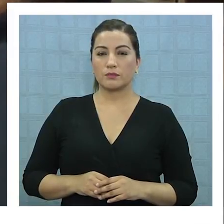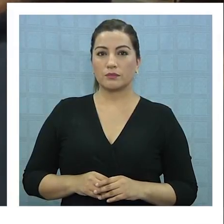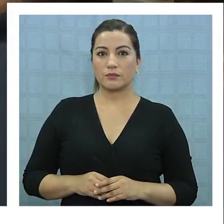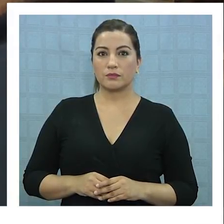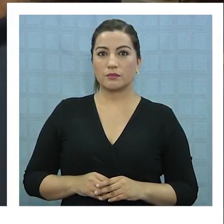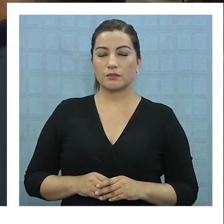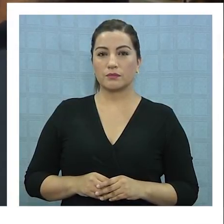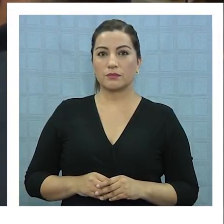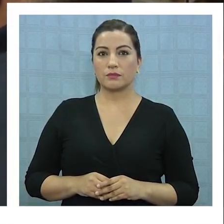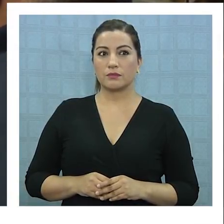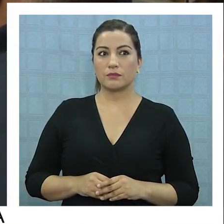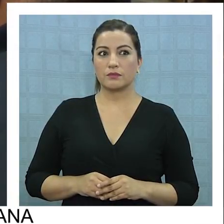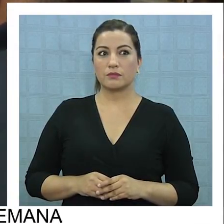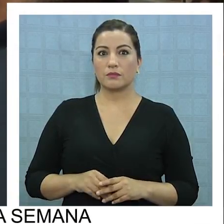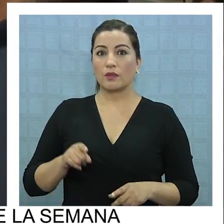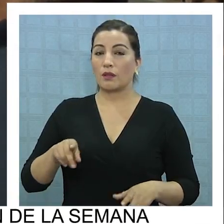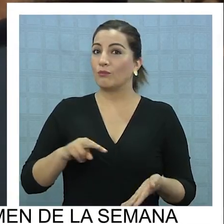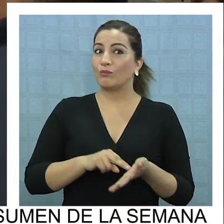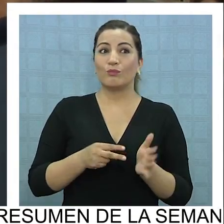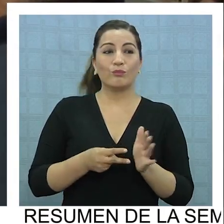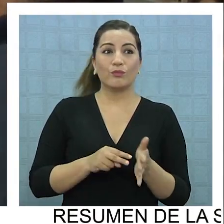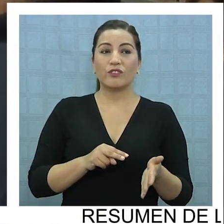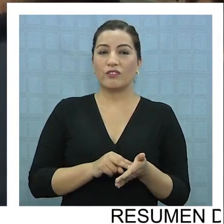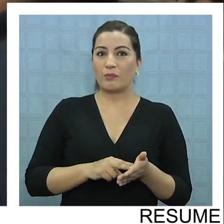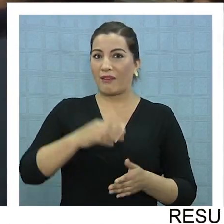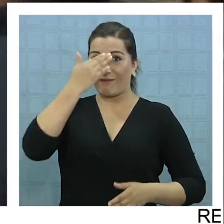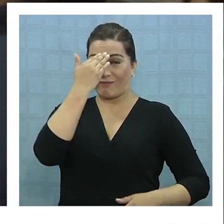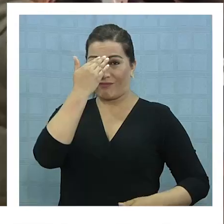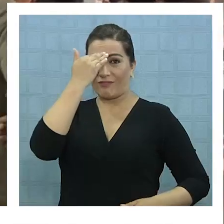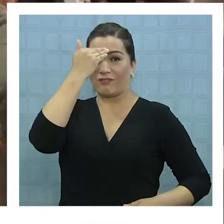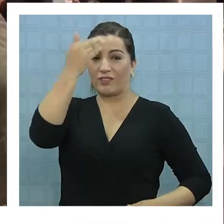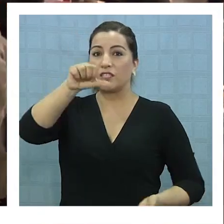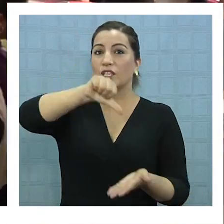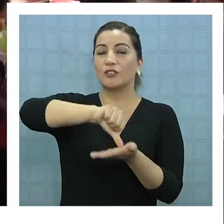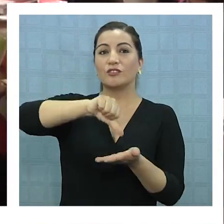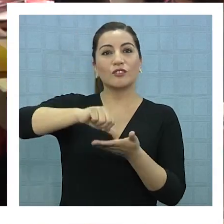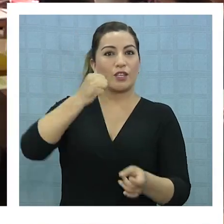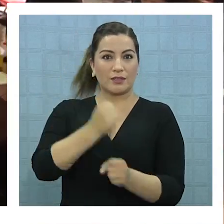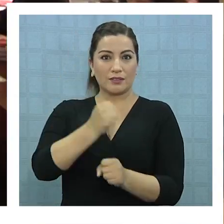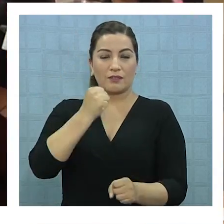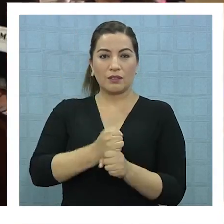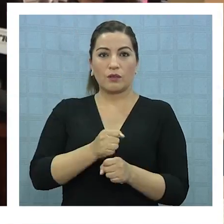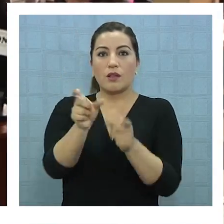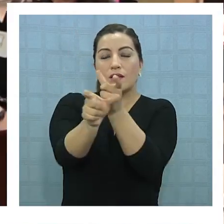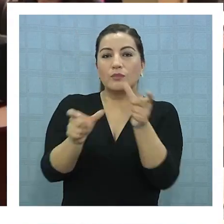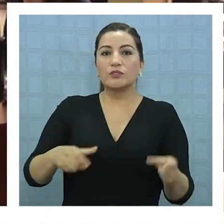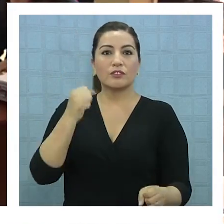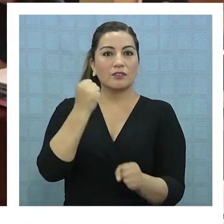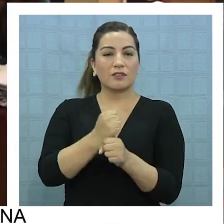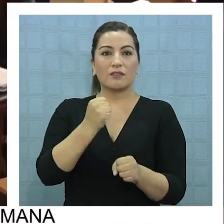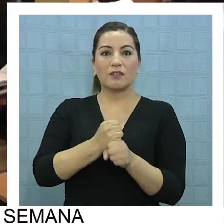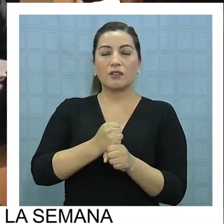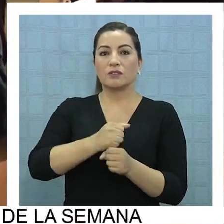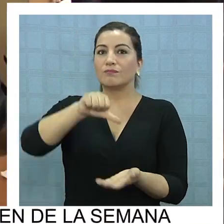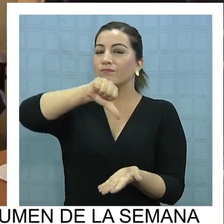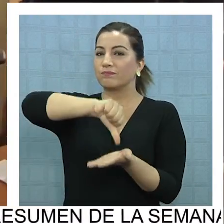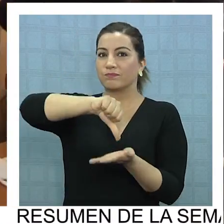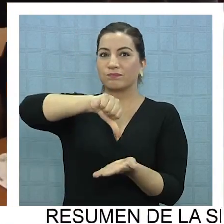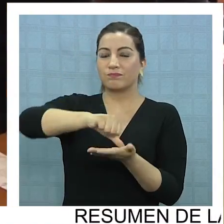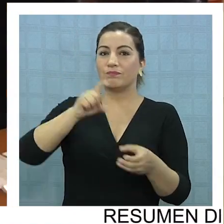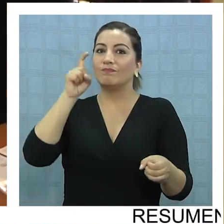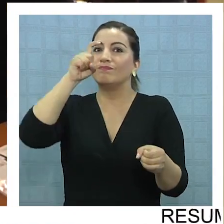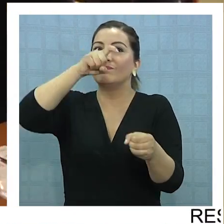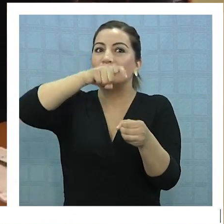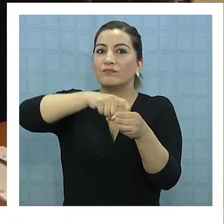Con manifestaciones en los frontis de sus respectivos centros laborales, los trabajadores de los centros de salud afiliados a Confusam